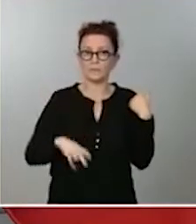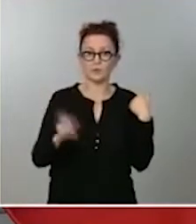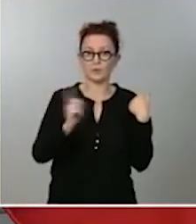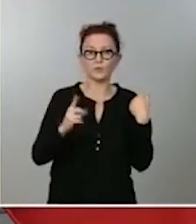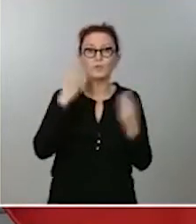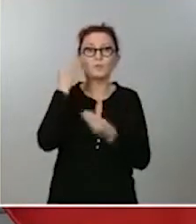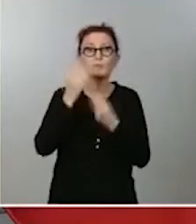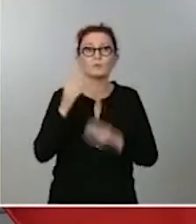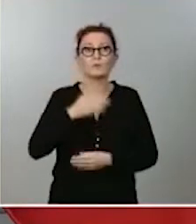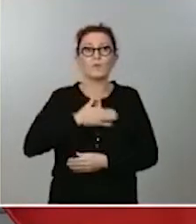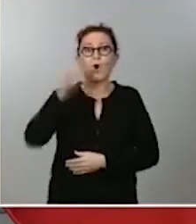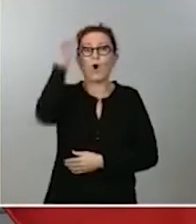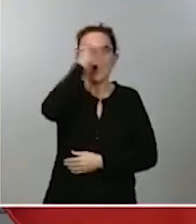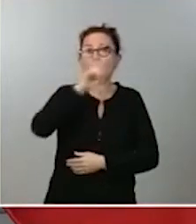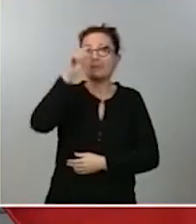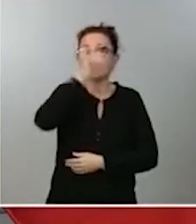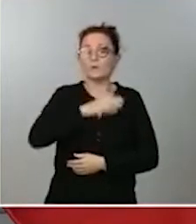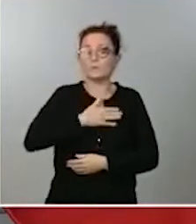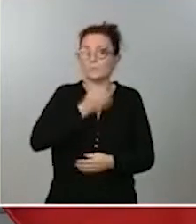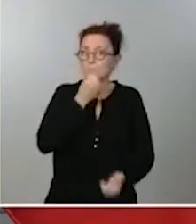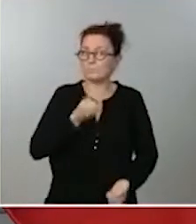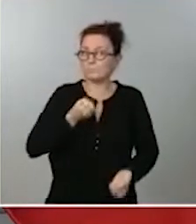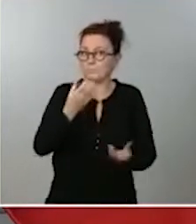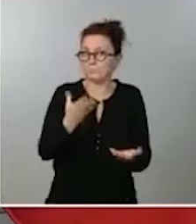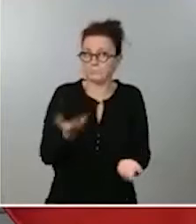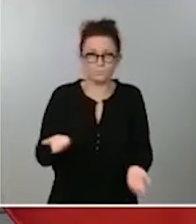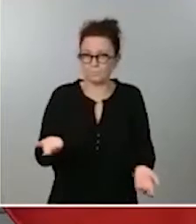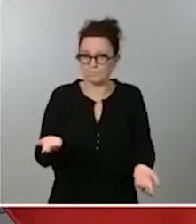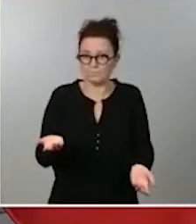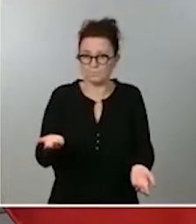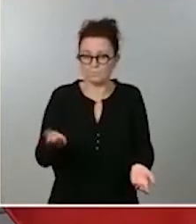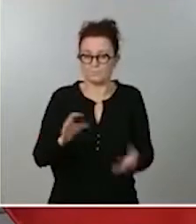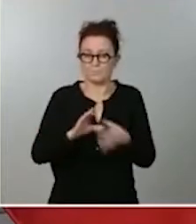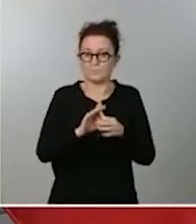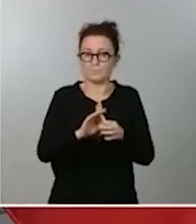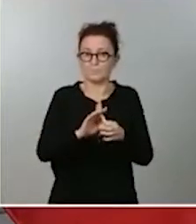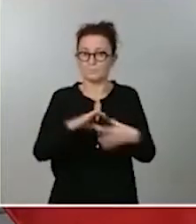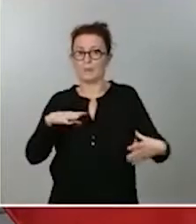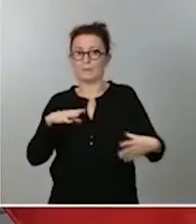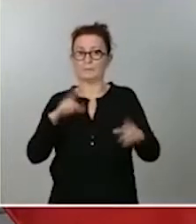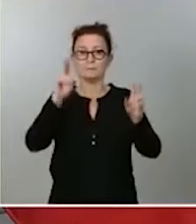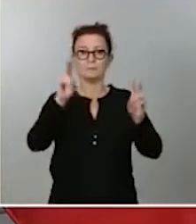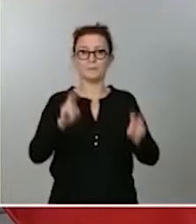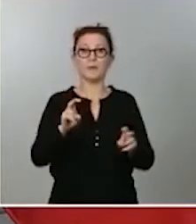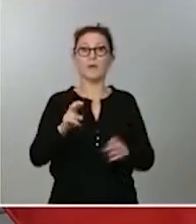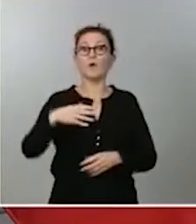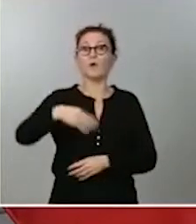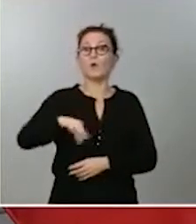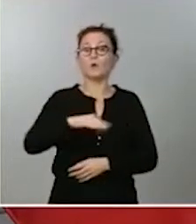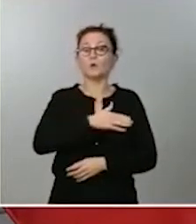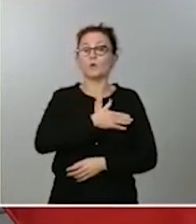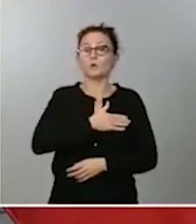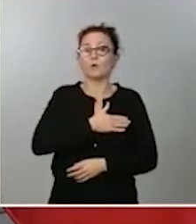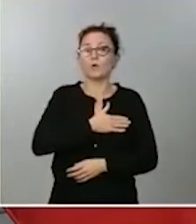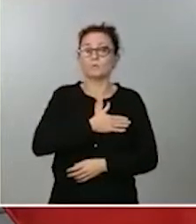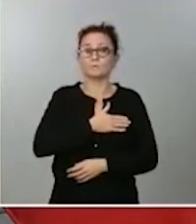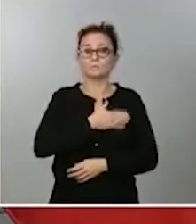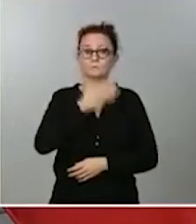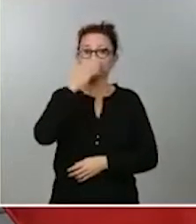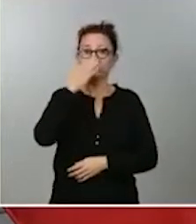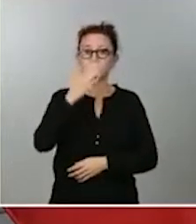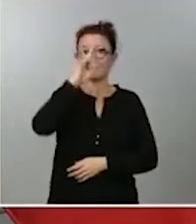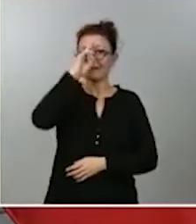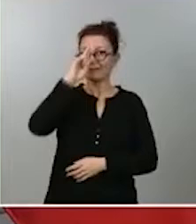desde el Ejecutivo sobre esta cuestión. Simplemente trasladarle el respeto de este Gobierno por las